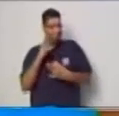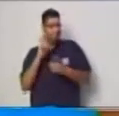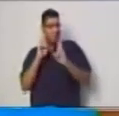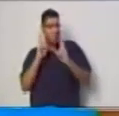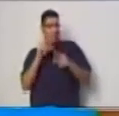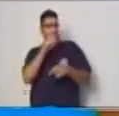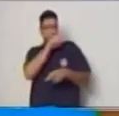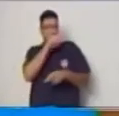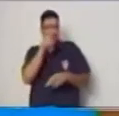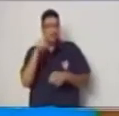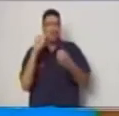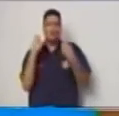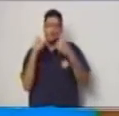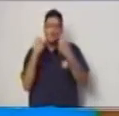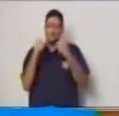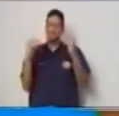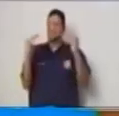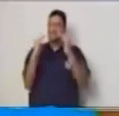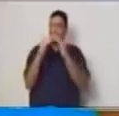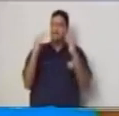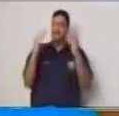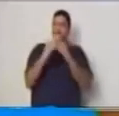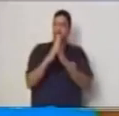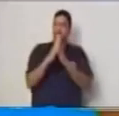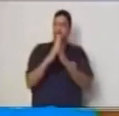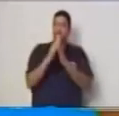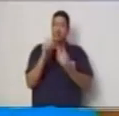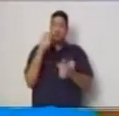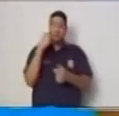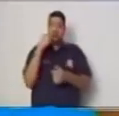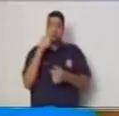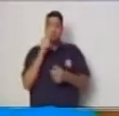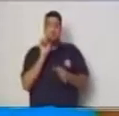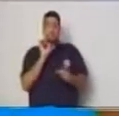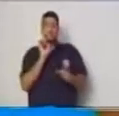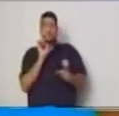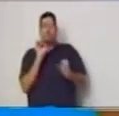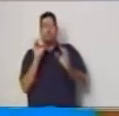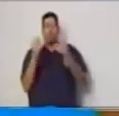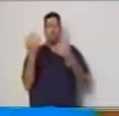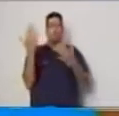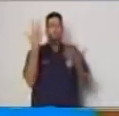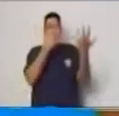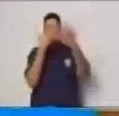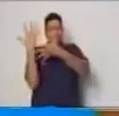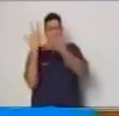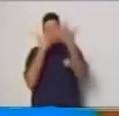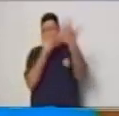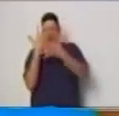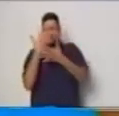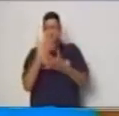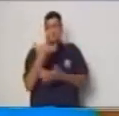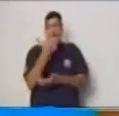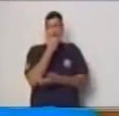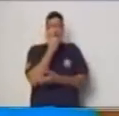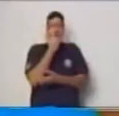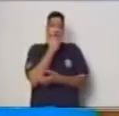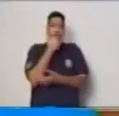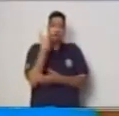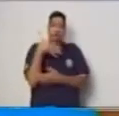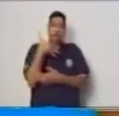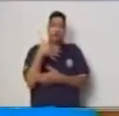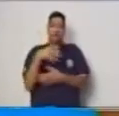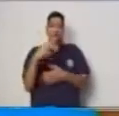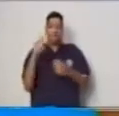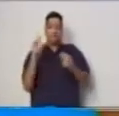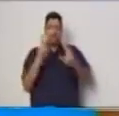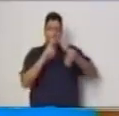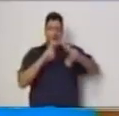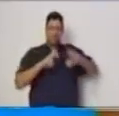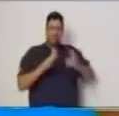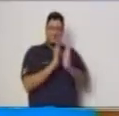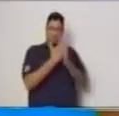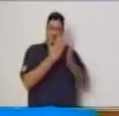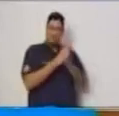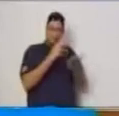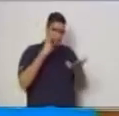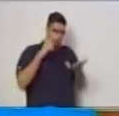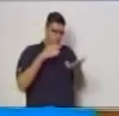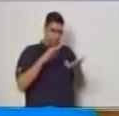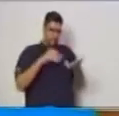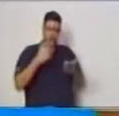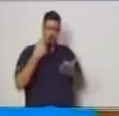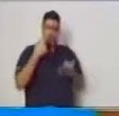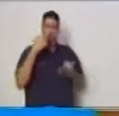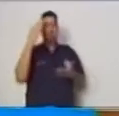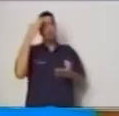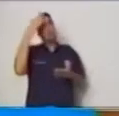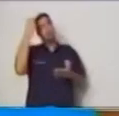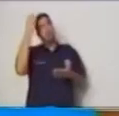si hay equivocaciones es momento de retroalimentar los apuntes anteriores para evitarlas